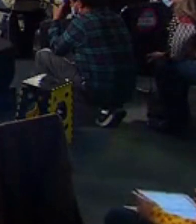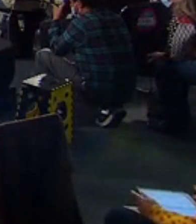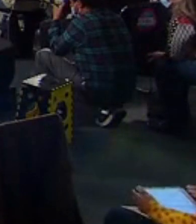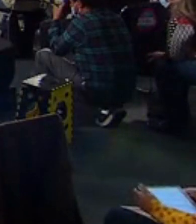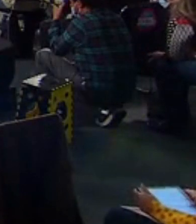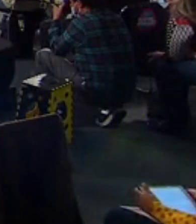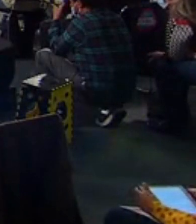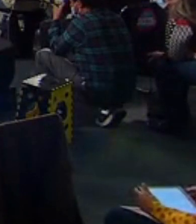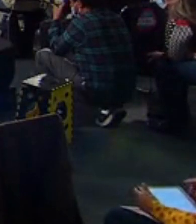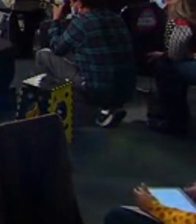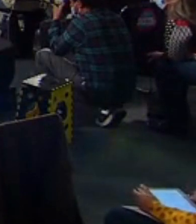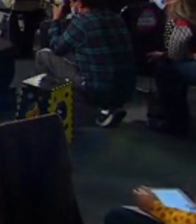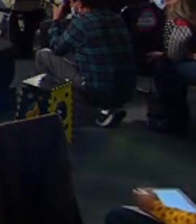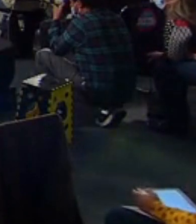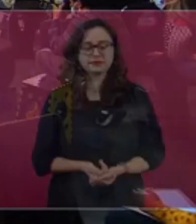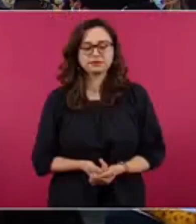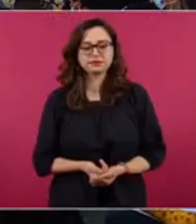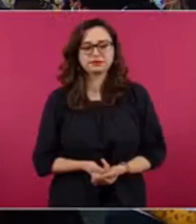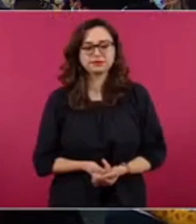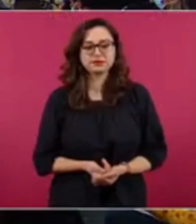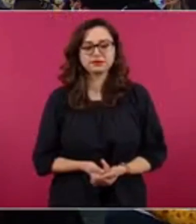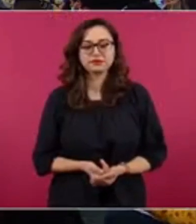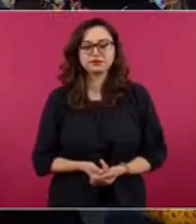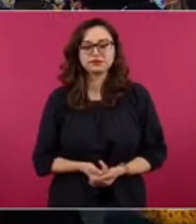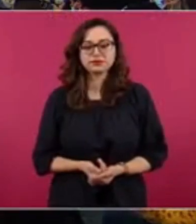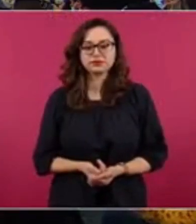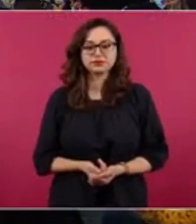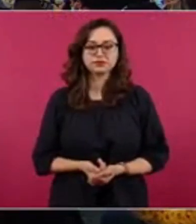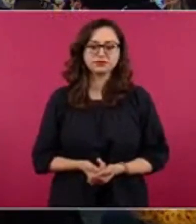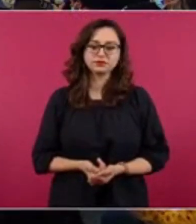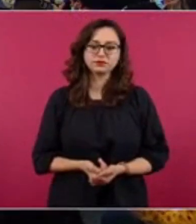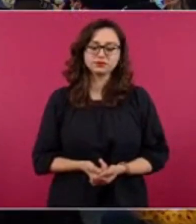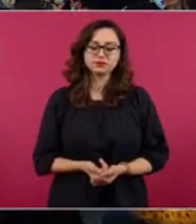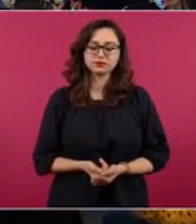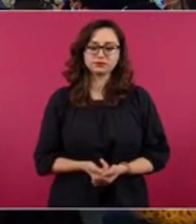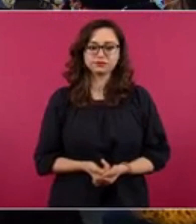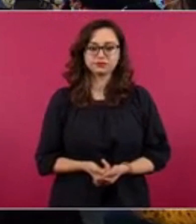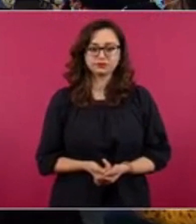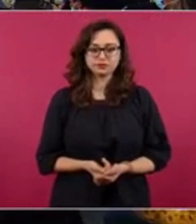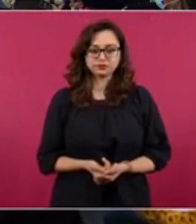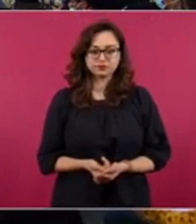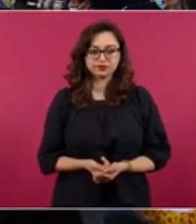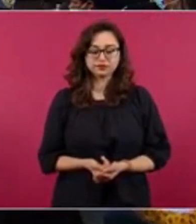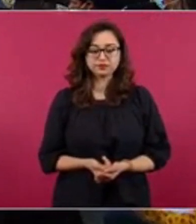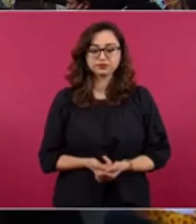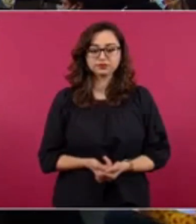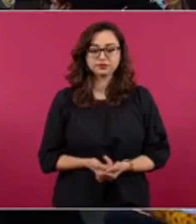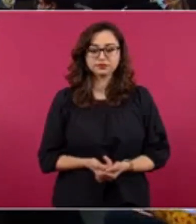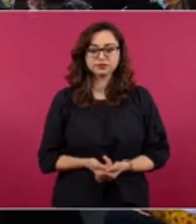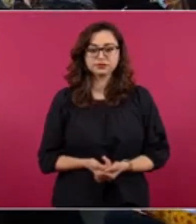Sí, pero todavía no sabemos. ¿Y con quién el presidente se reúne la próxima semana?